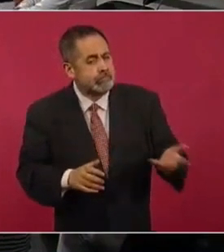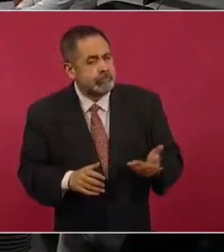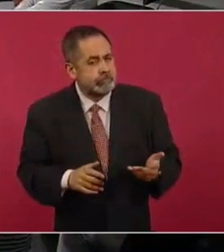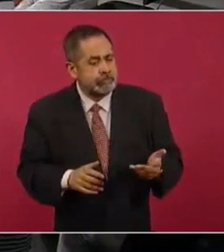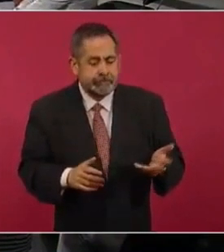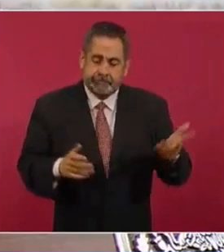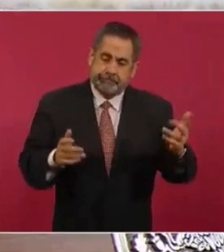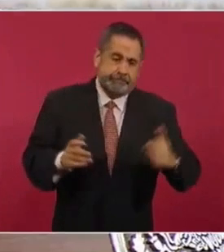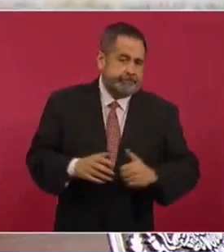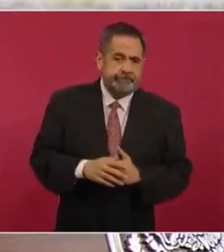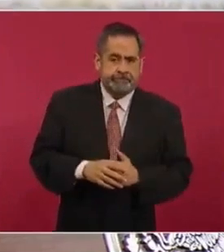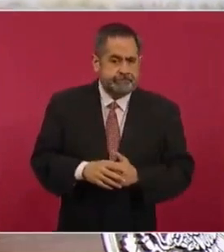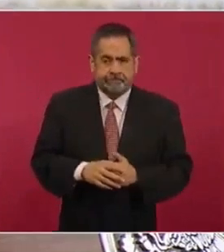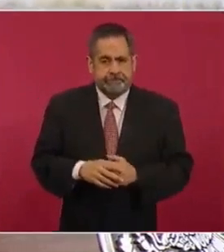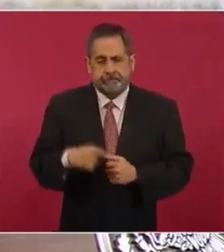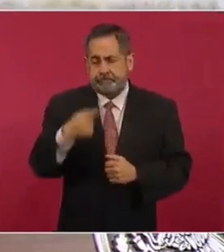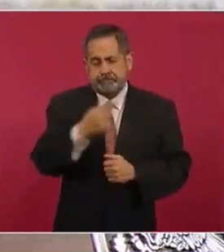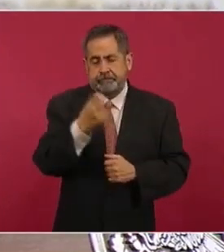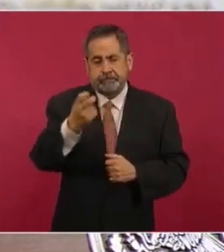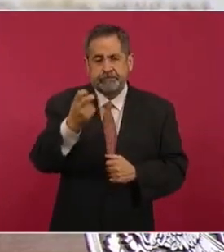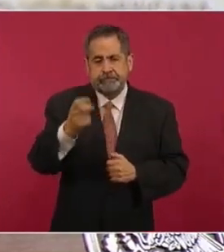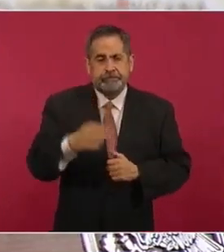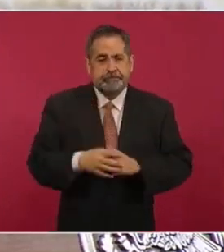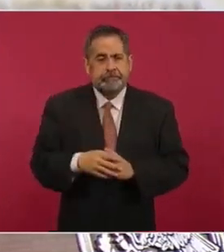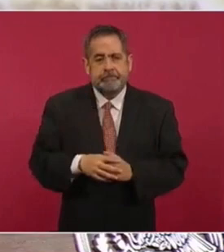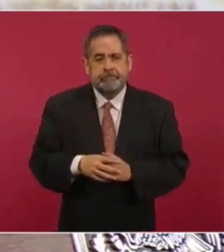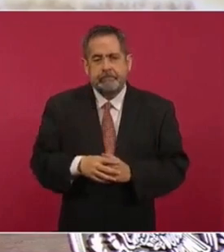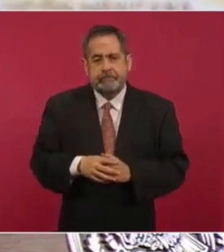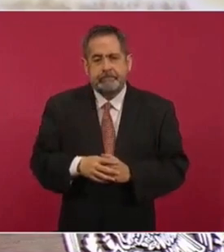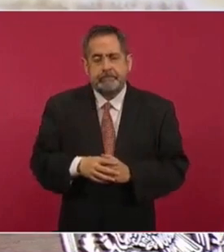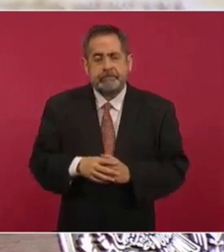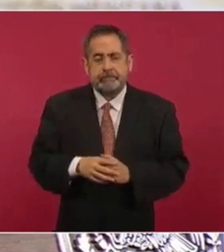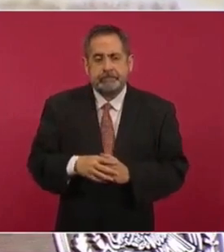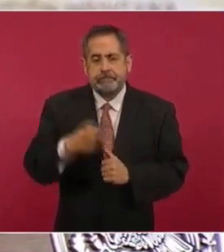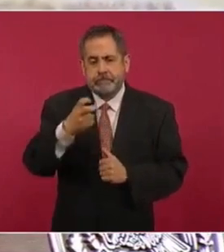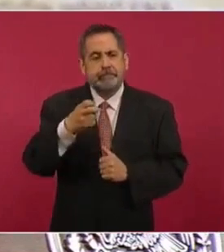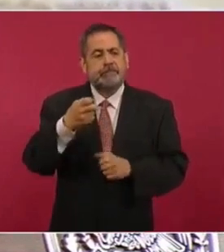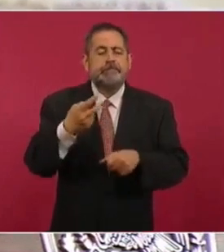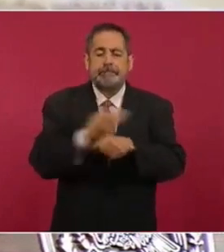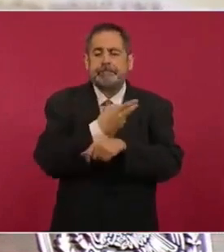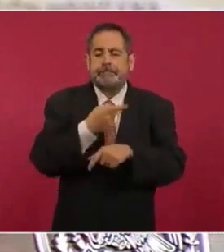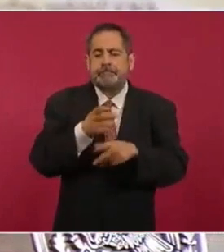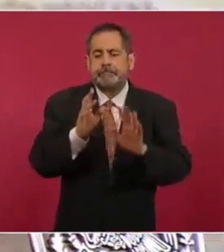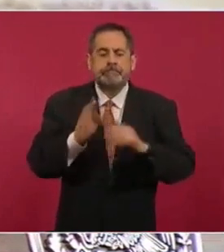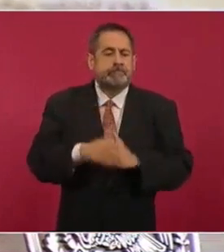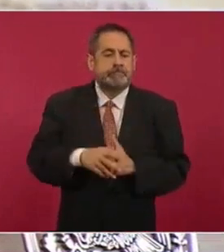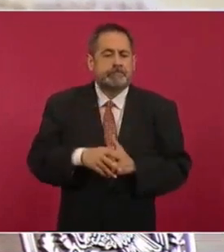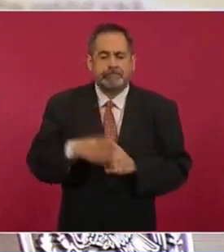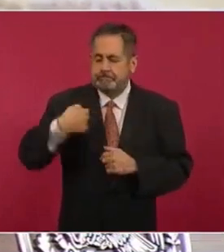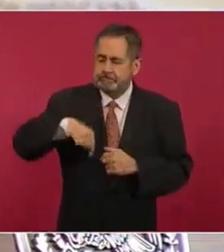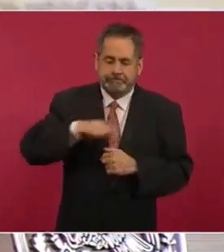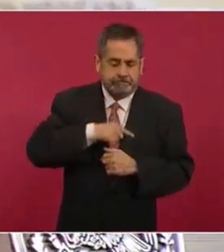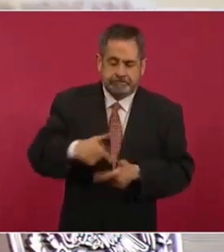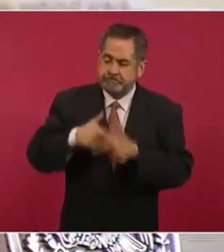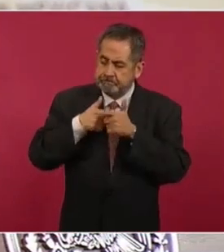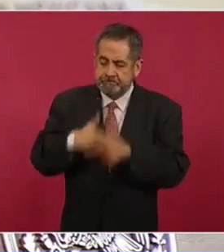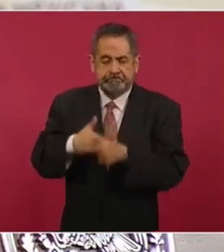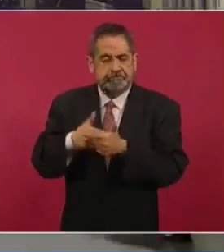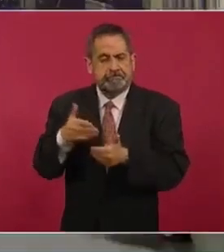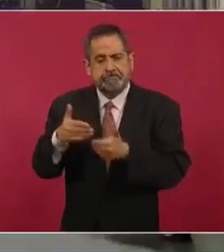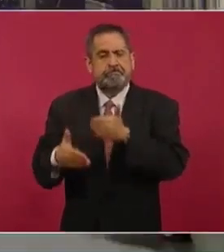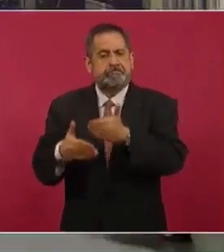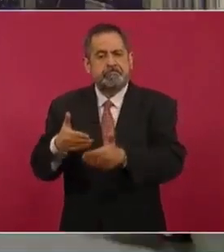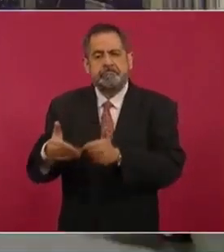Entonces, esto es lo que está sucediendo, nosotros tenemos que seguir adelante. Y